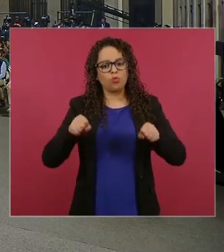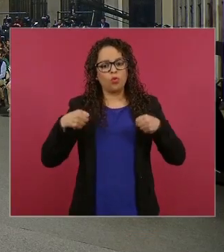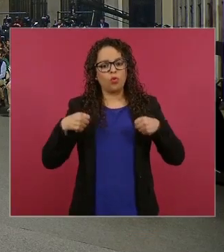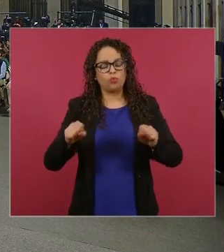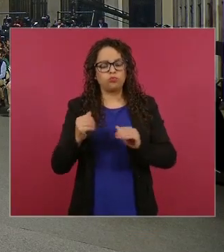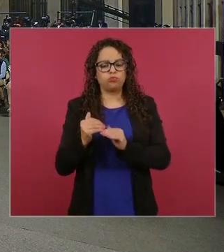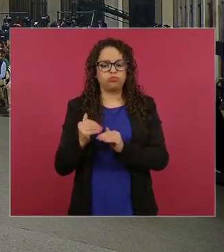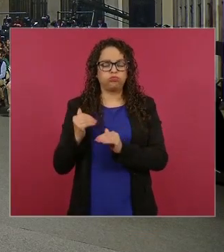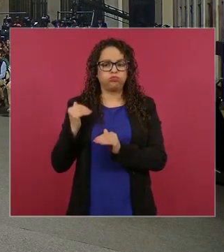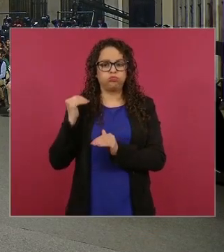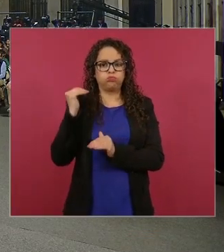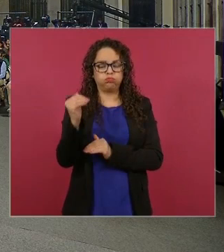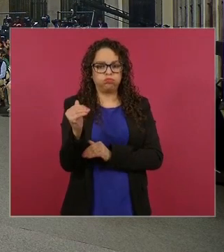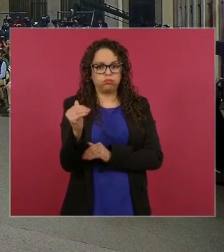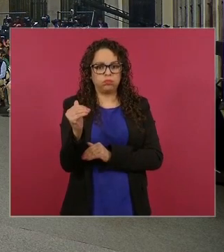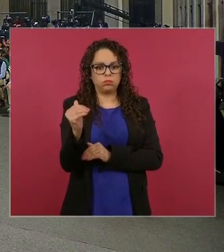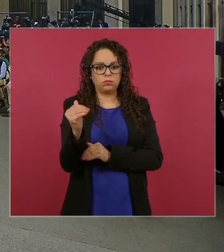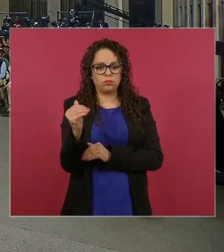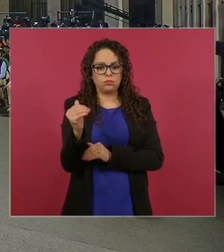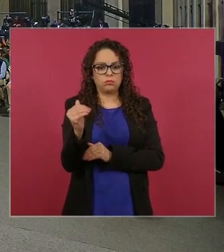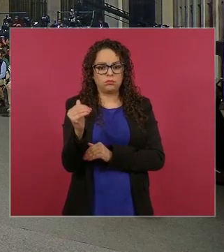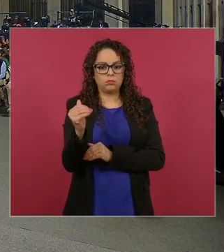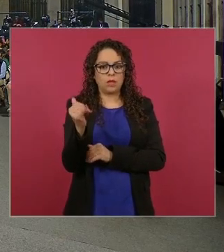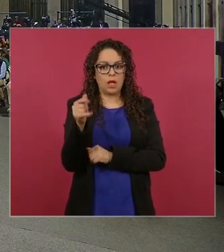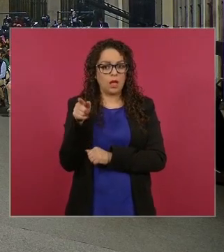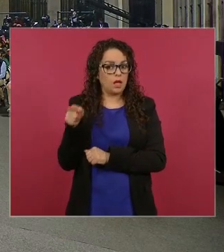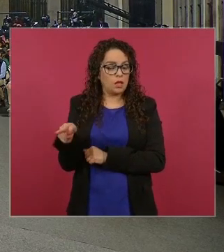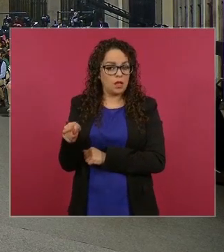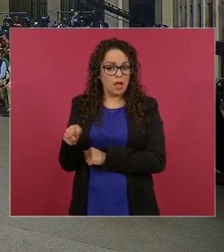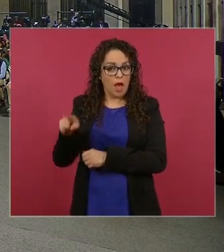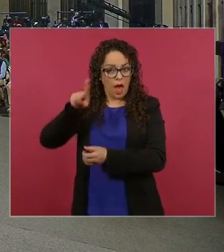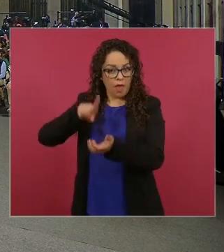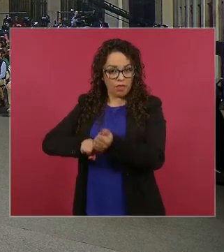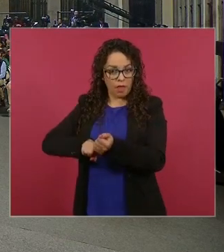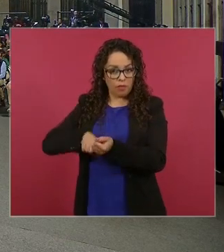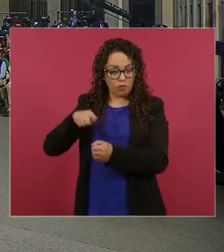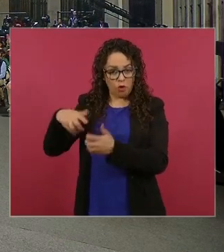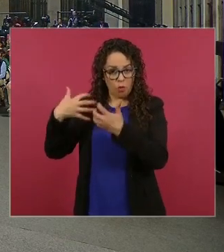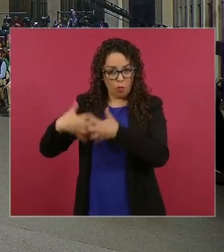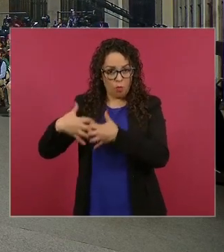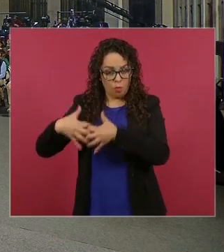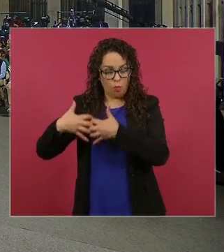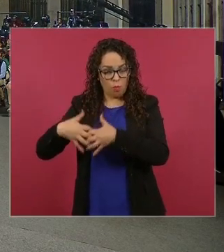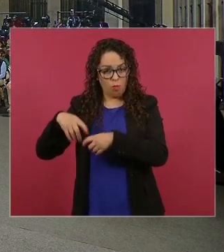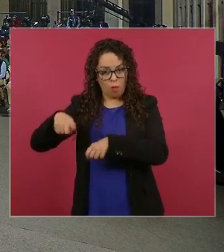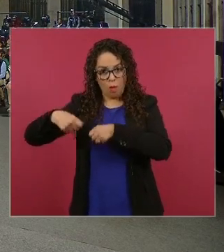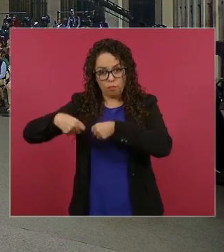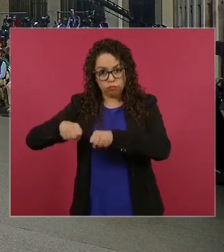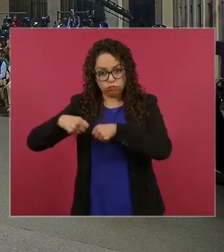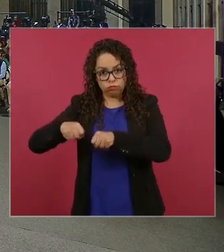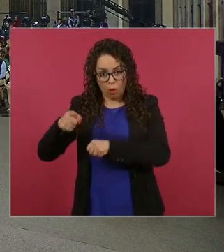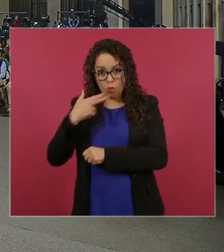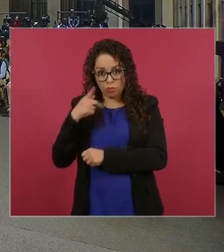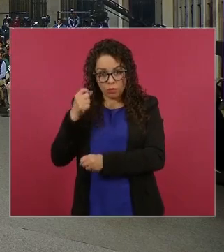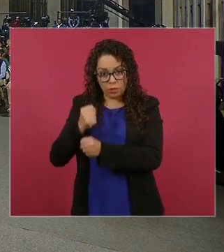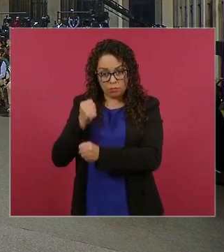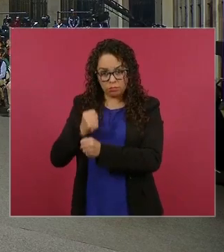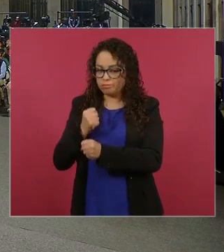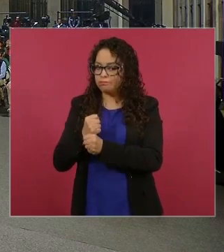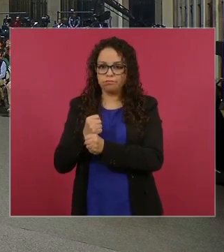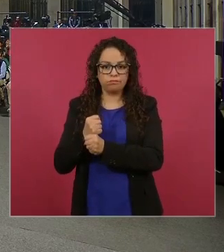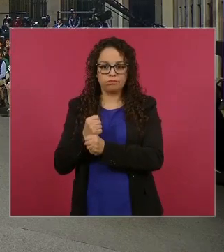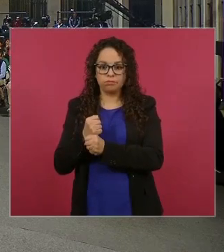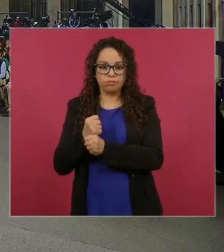que por cierto las motocicletas no usan convertidor catalítico y cinco motocicletas contamina lo que